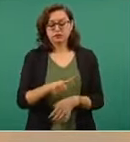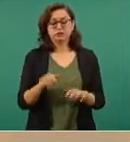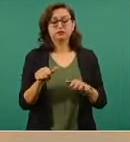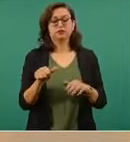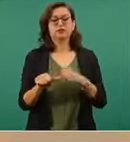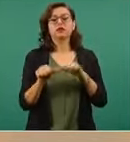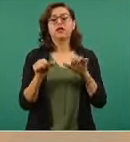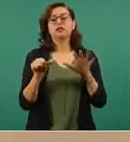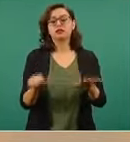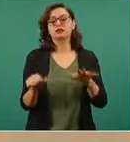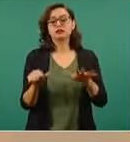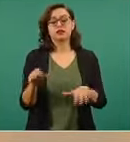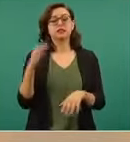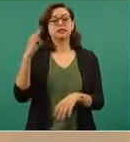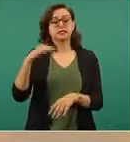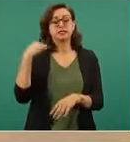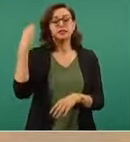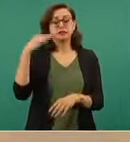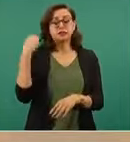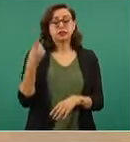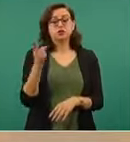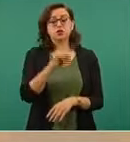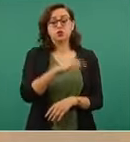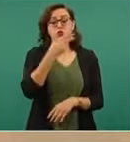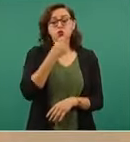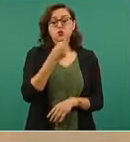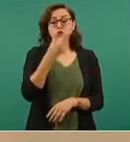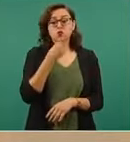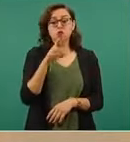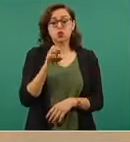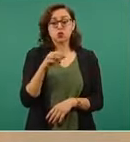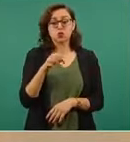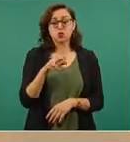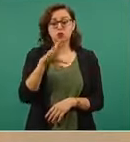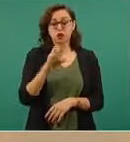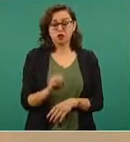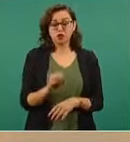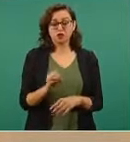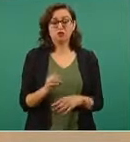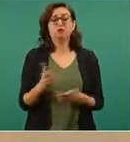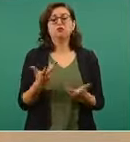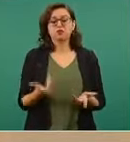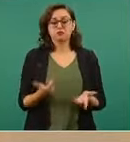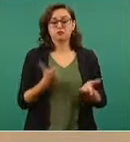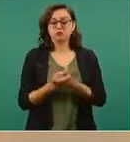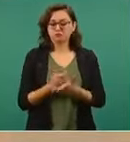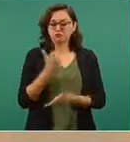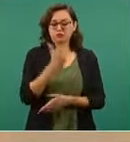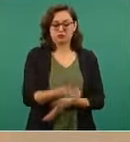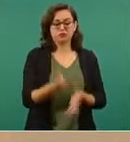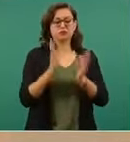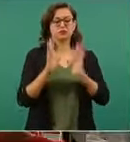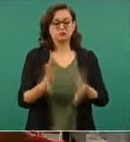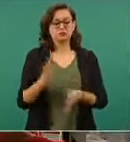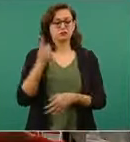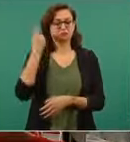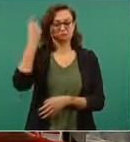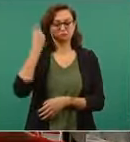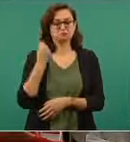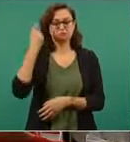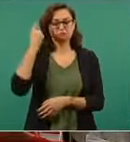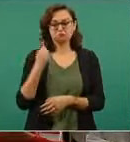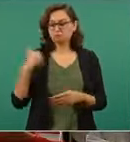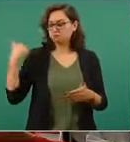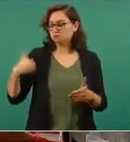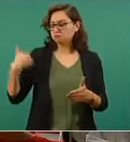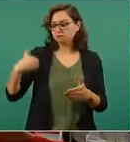instrucción, el señor Romero de Shams cobró su primera catorcena como jubilado. A la fecha lleva cuatro